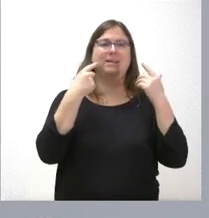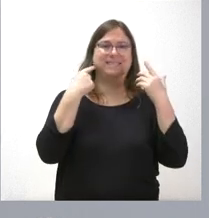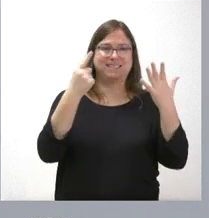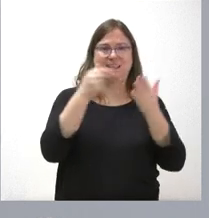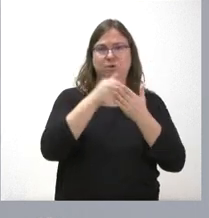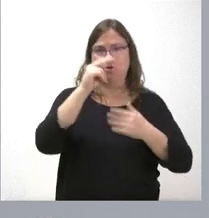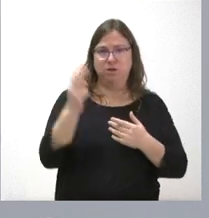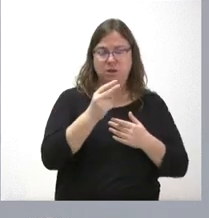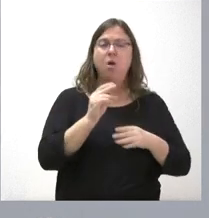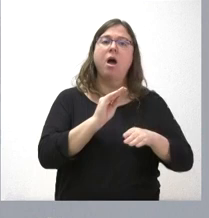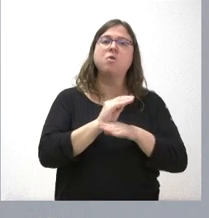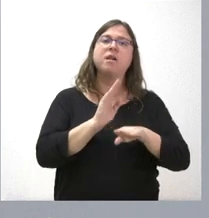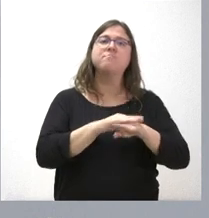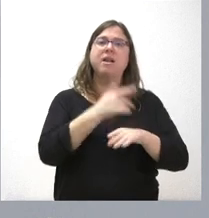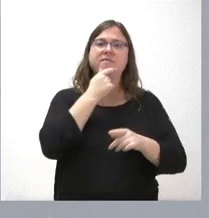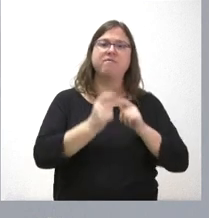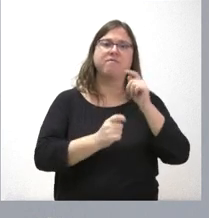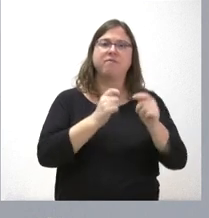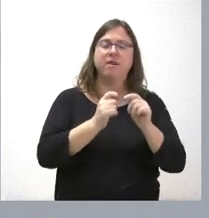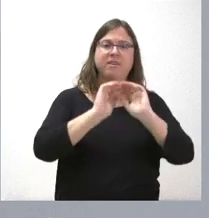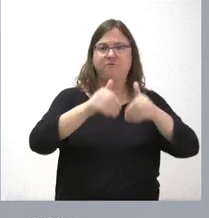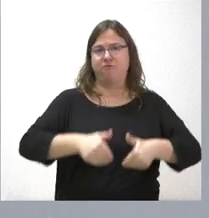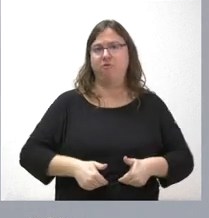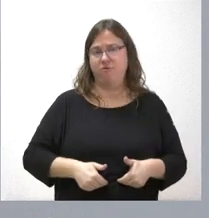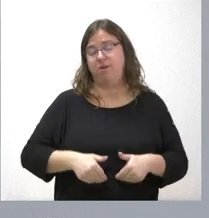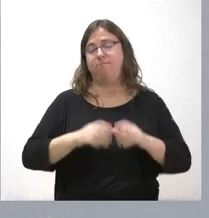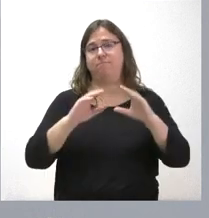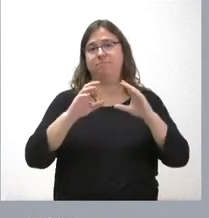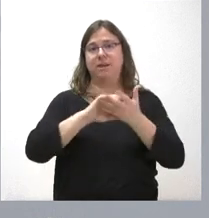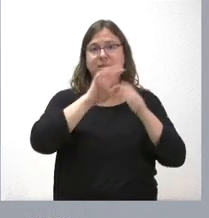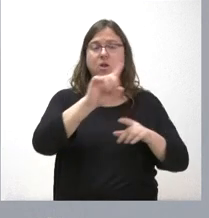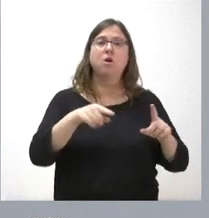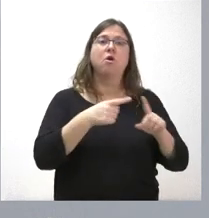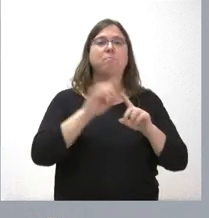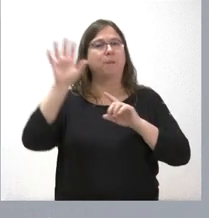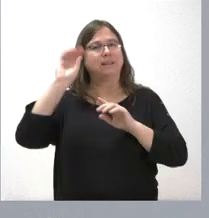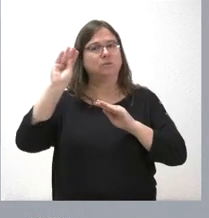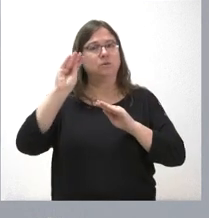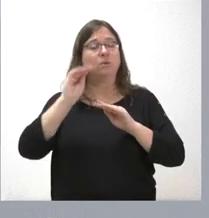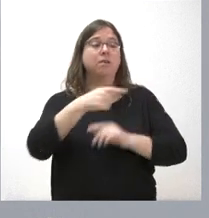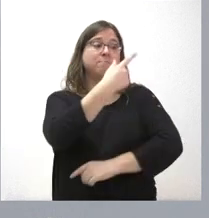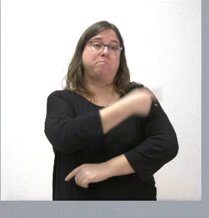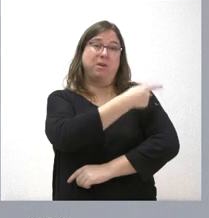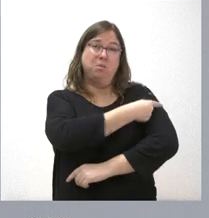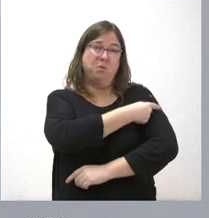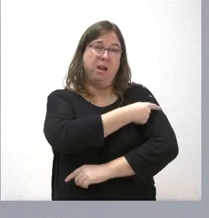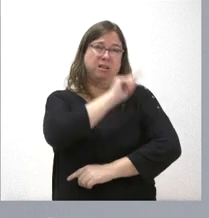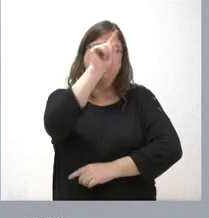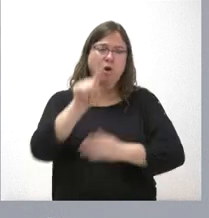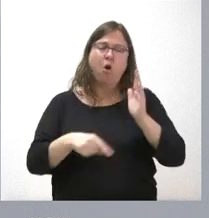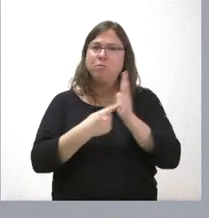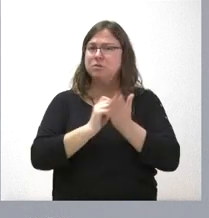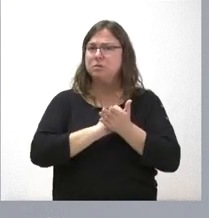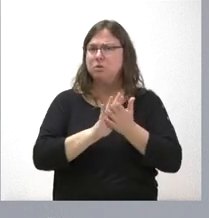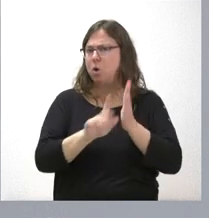Las ayudas para facilitar el retorno. El calendario de inmunización gratuito más completo de toda España en